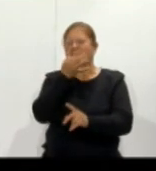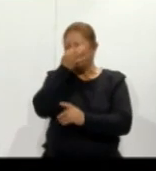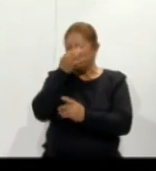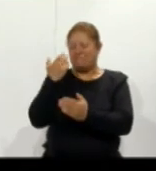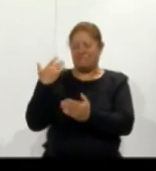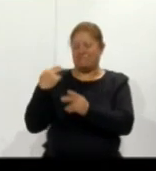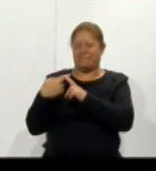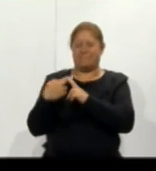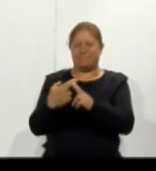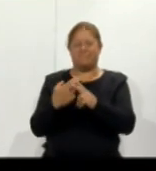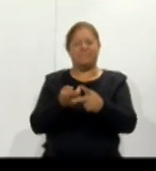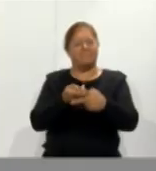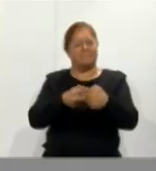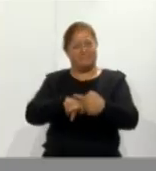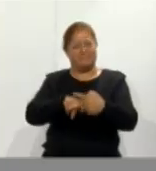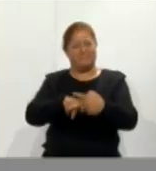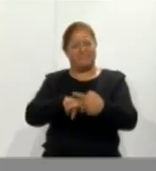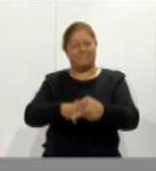últimas horas. Iniciamos.